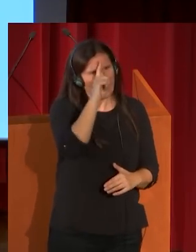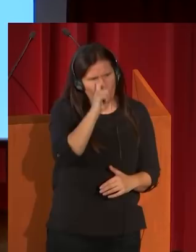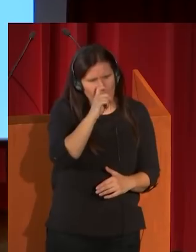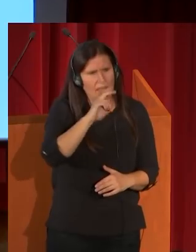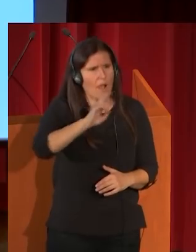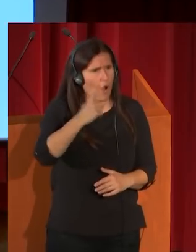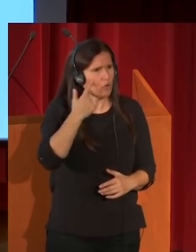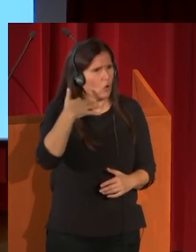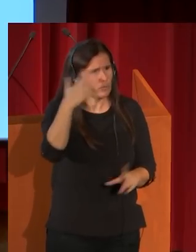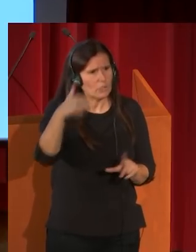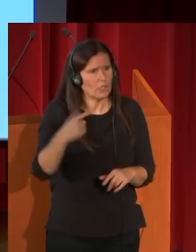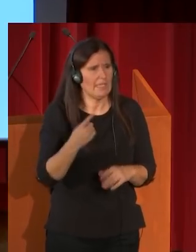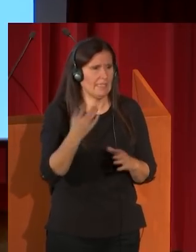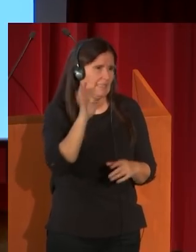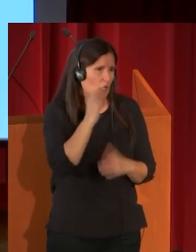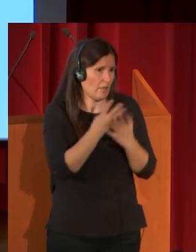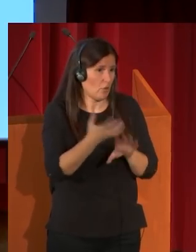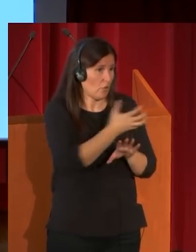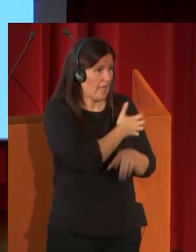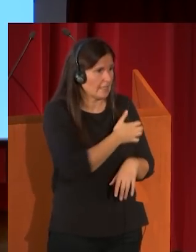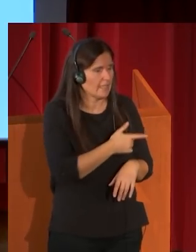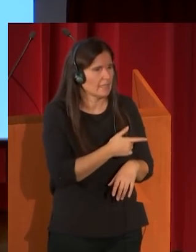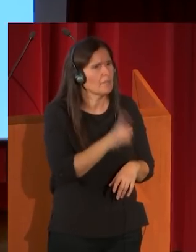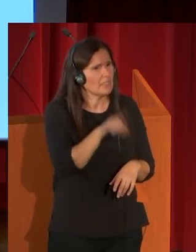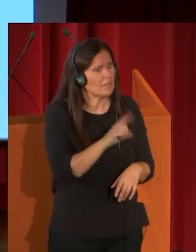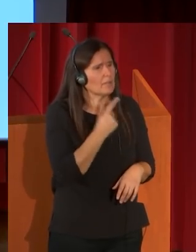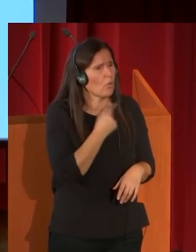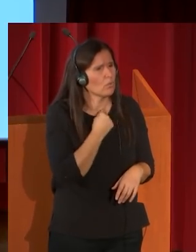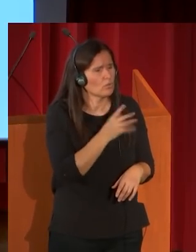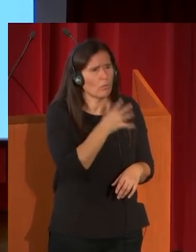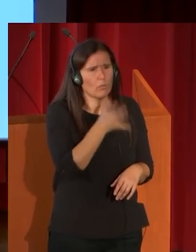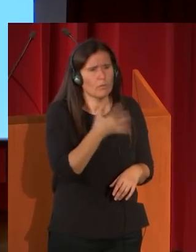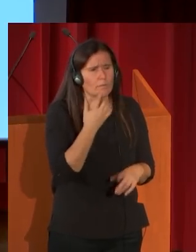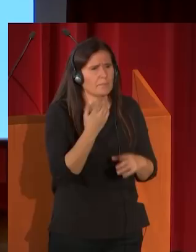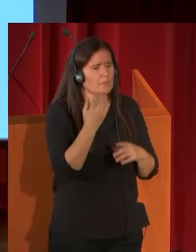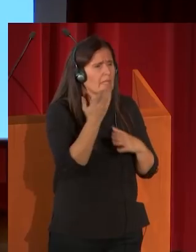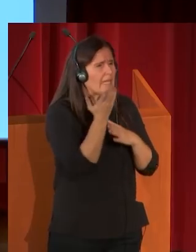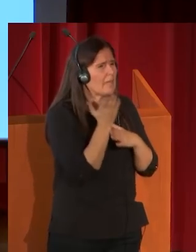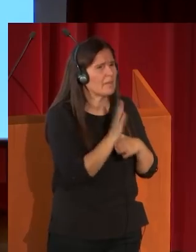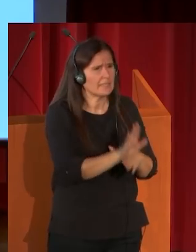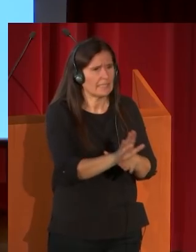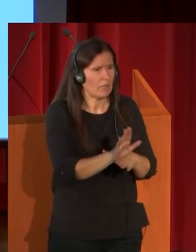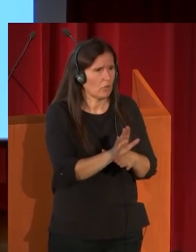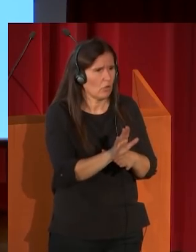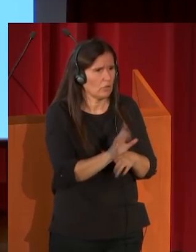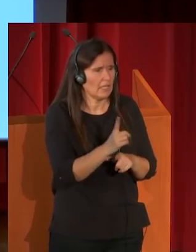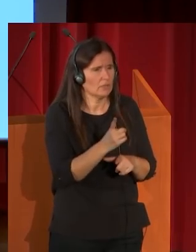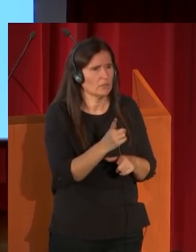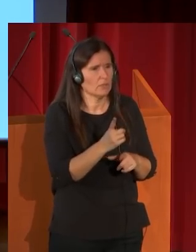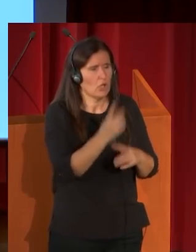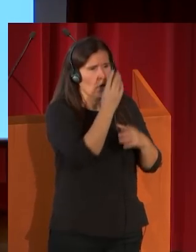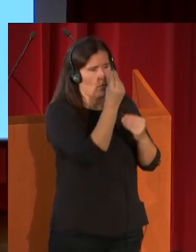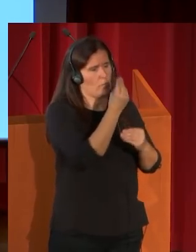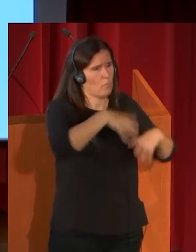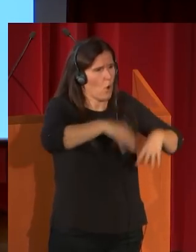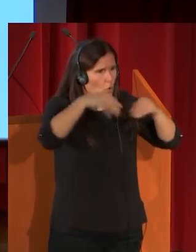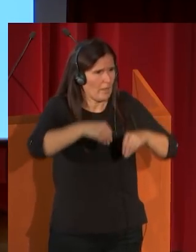XVIII, como puede ser Tiepolo, pero también el gusto por la representación de los monumentos